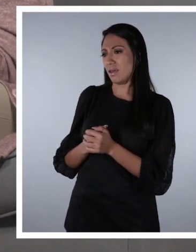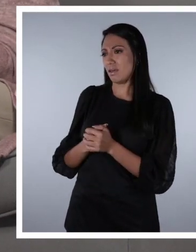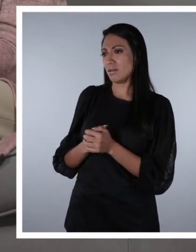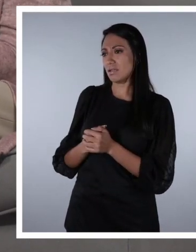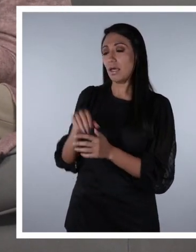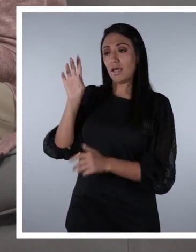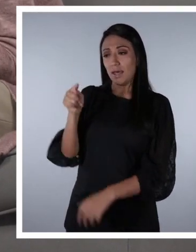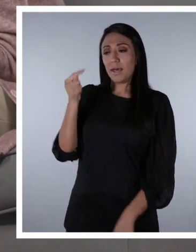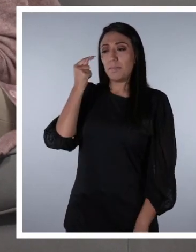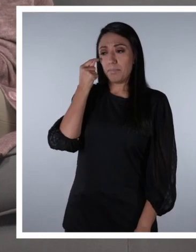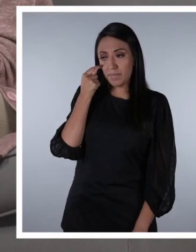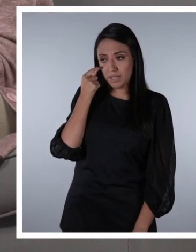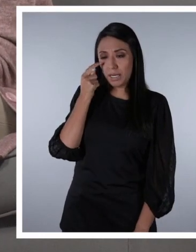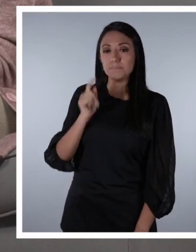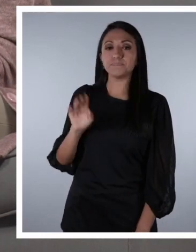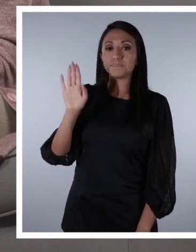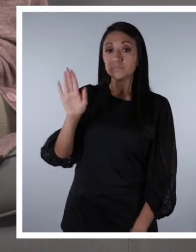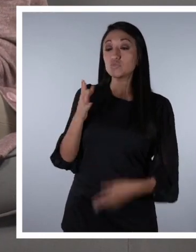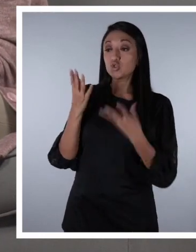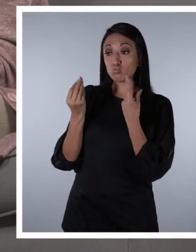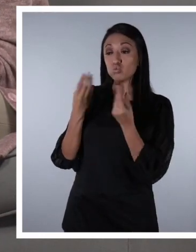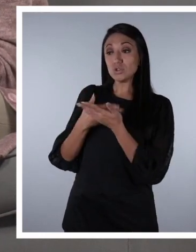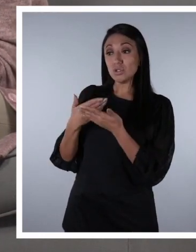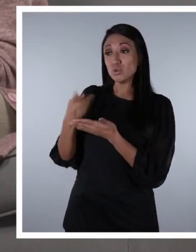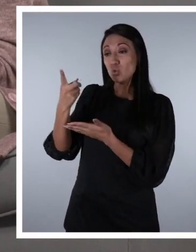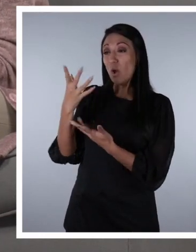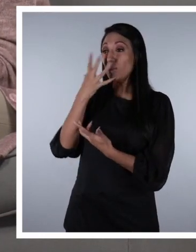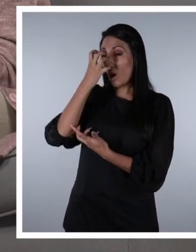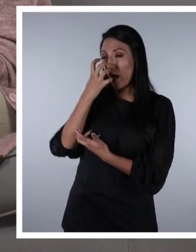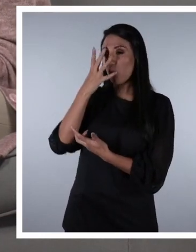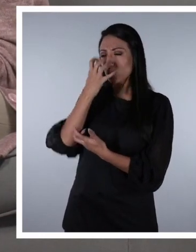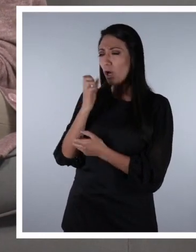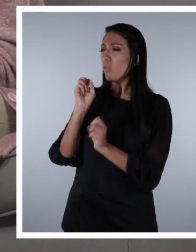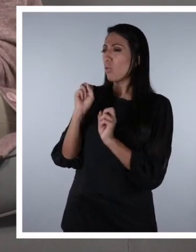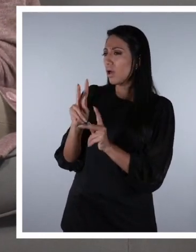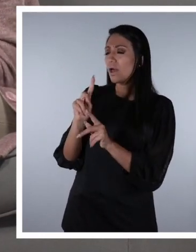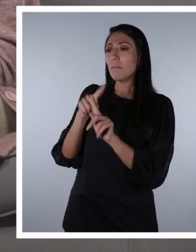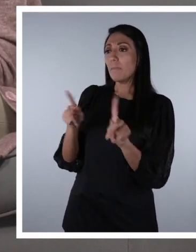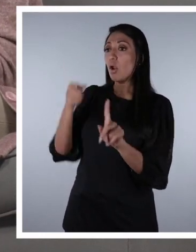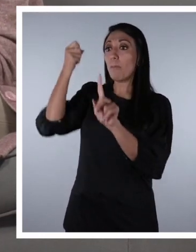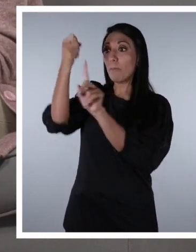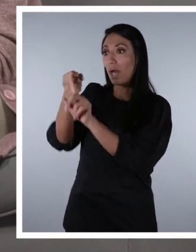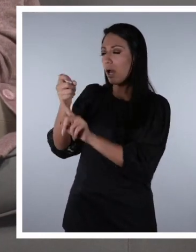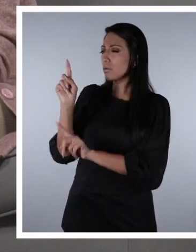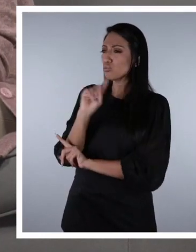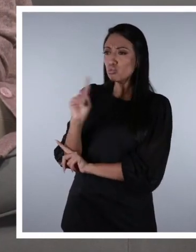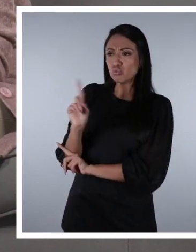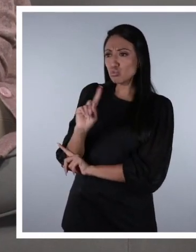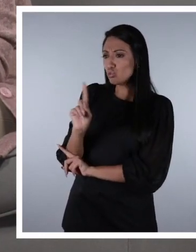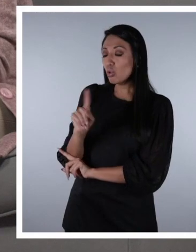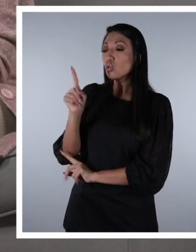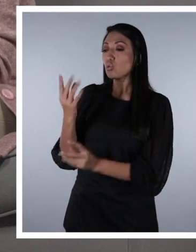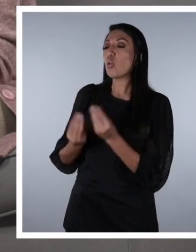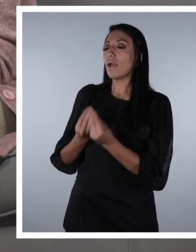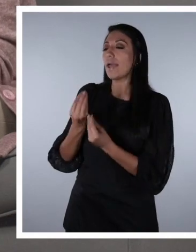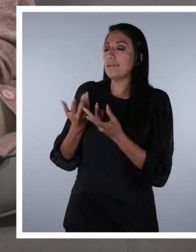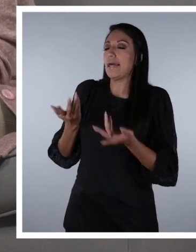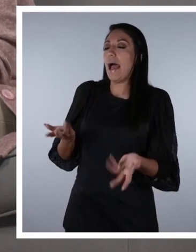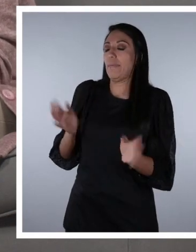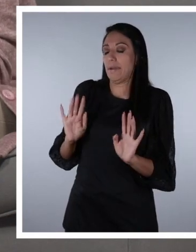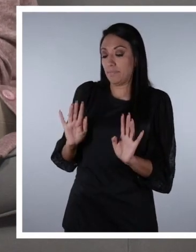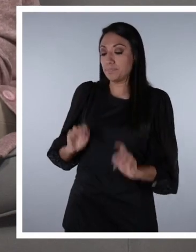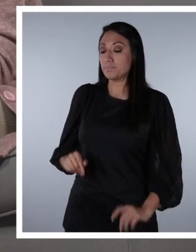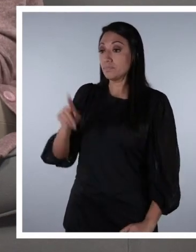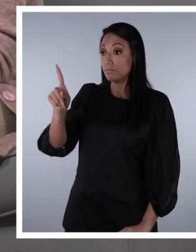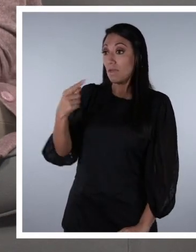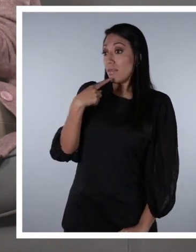Mira, hay muchas cosas que te van a molestar, pero no puedes agredirles. Lo que tienes que hacer cuando pasa